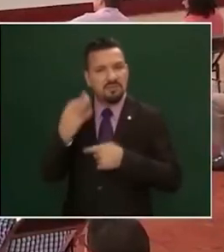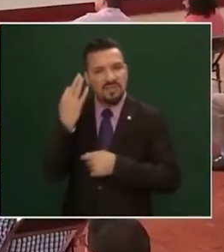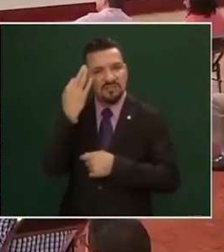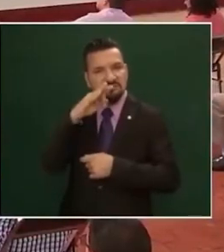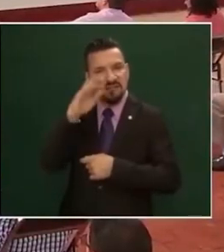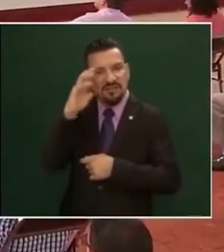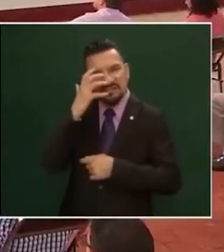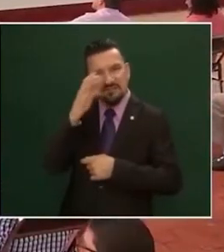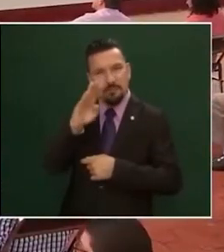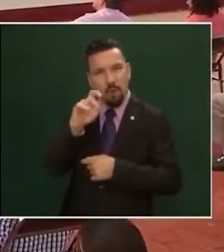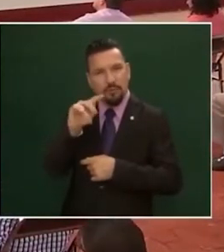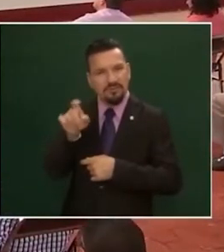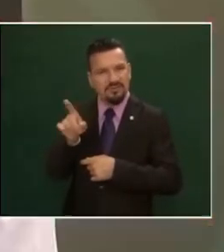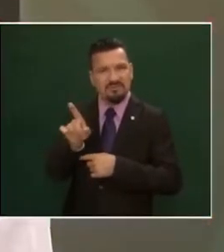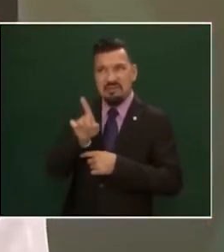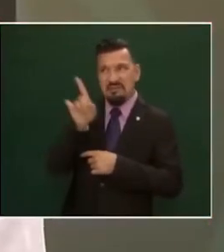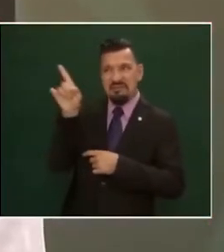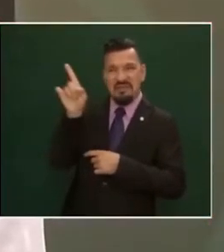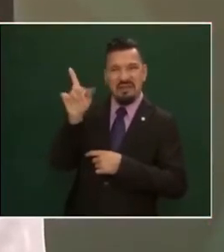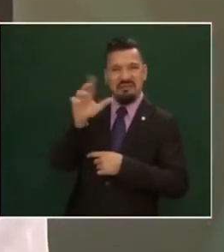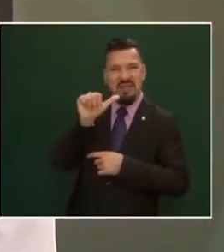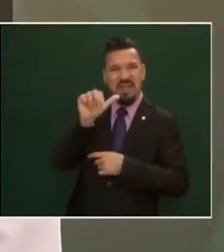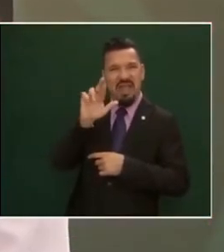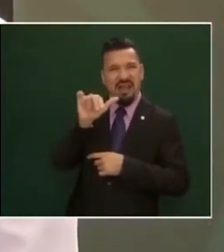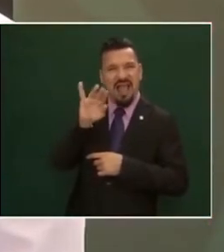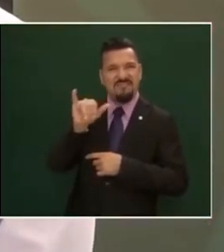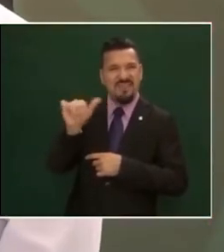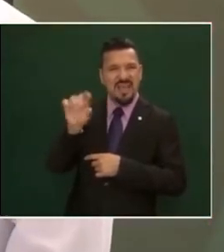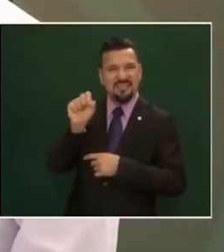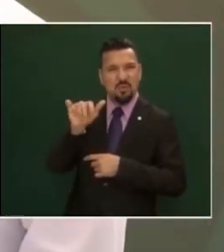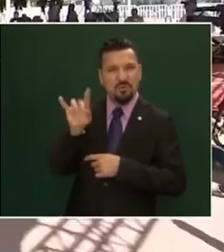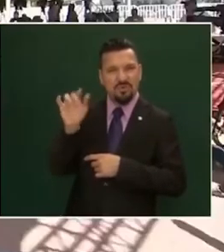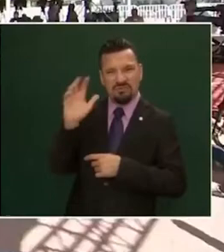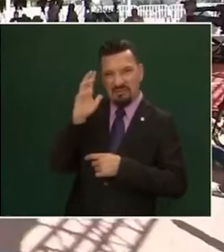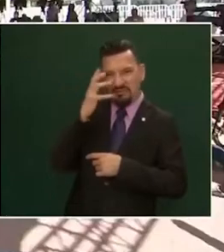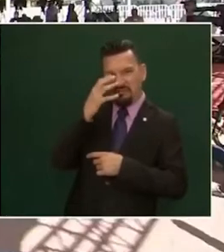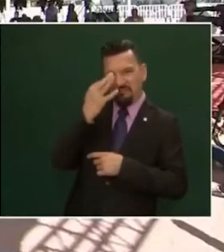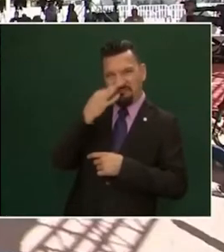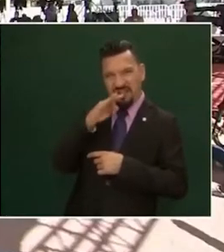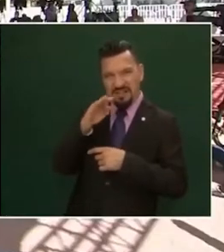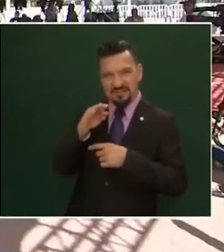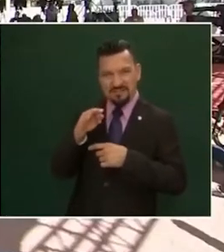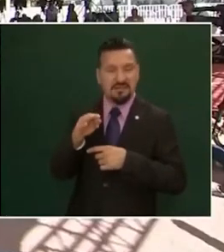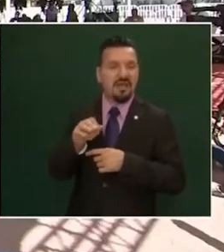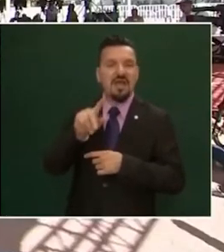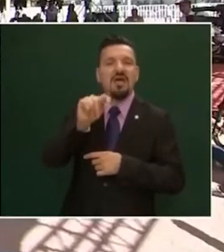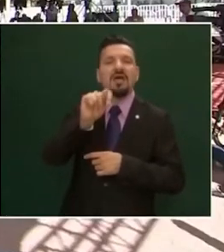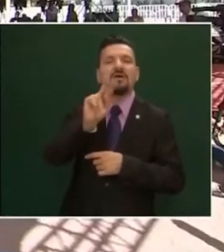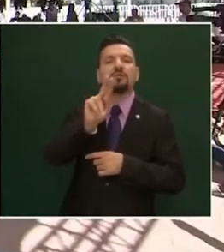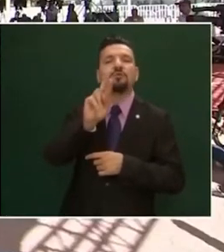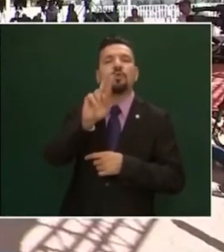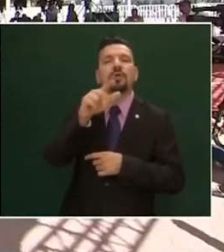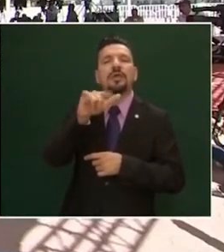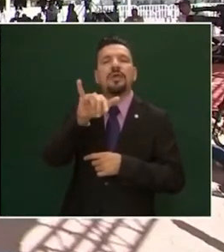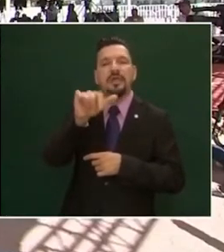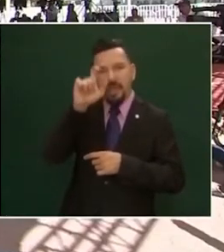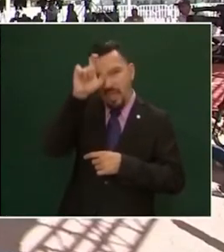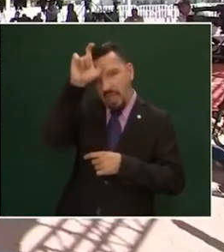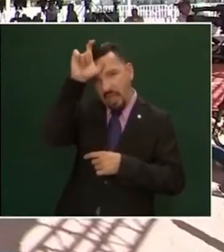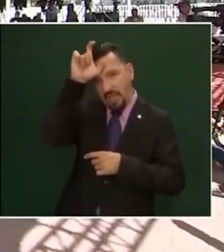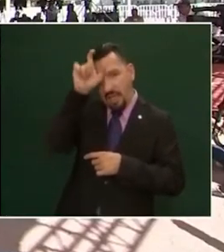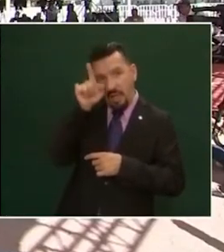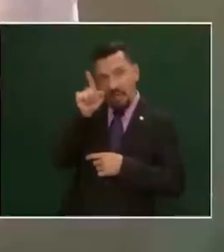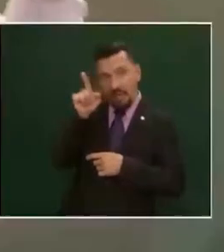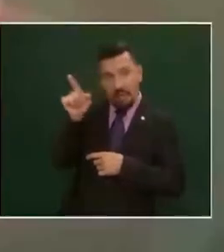de Arabia Saudita o no sé de dónde de Turquía entonces